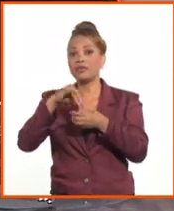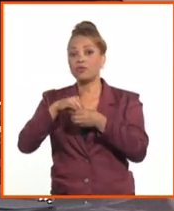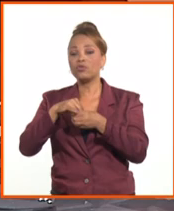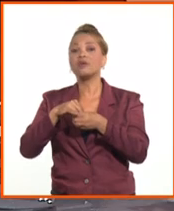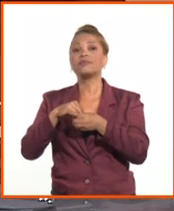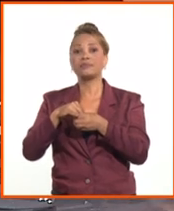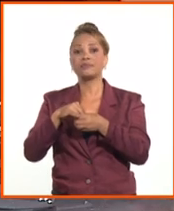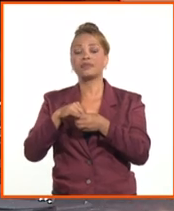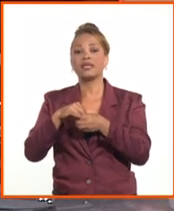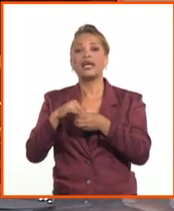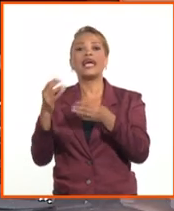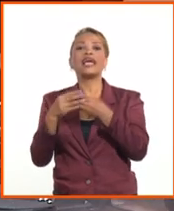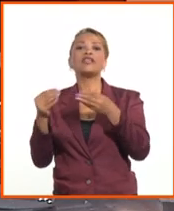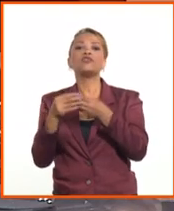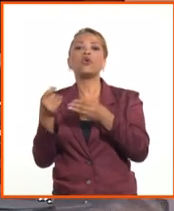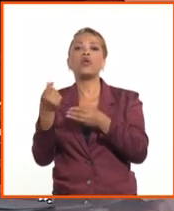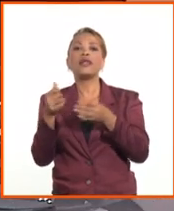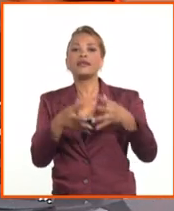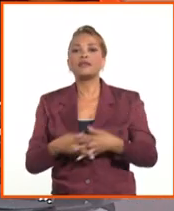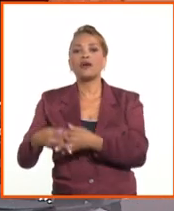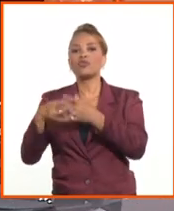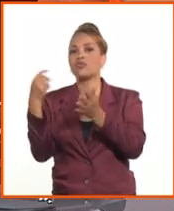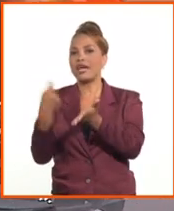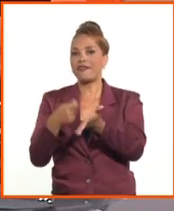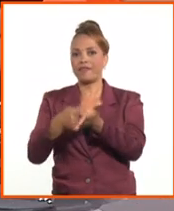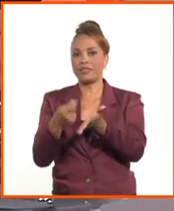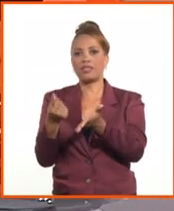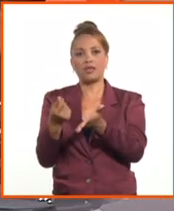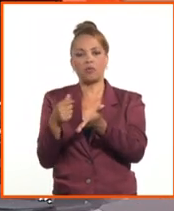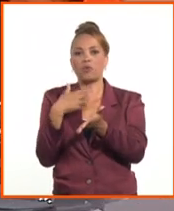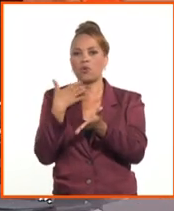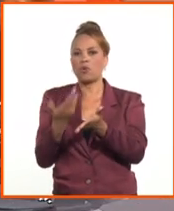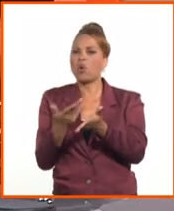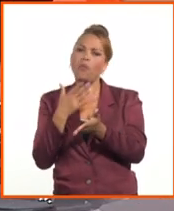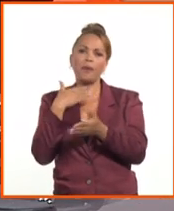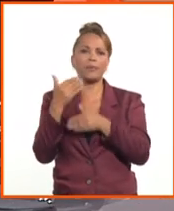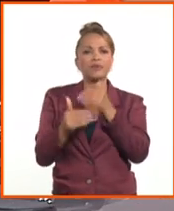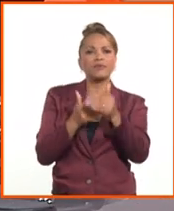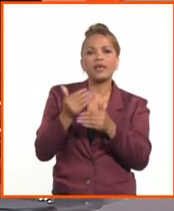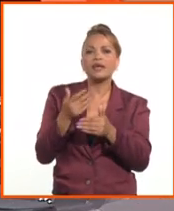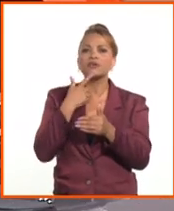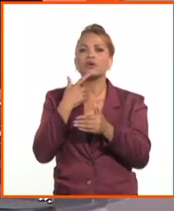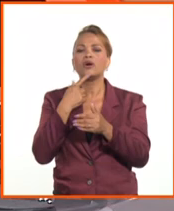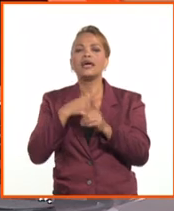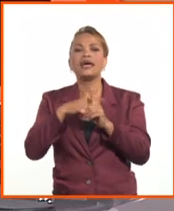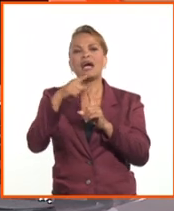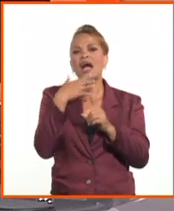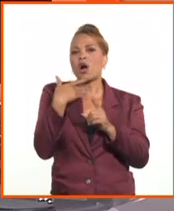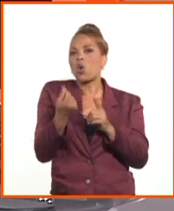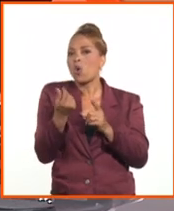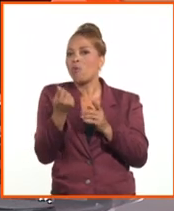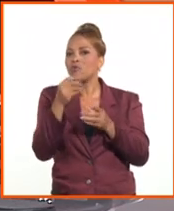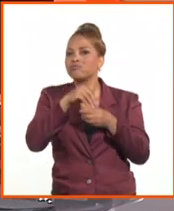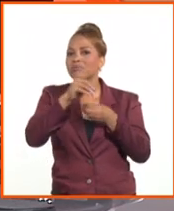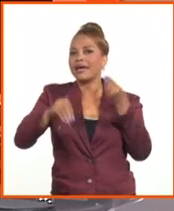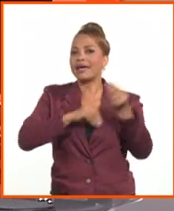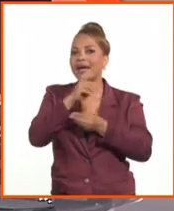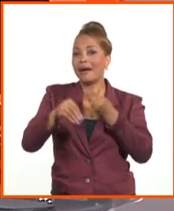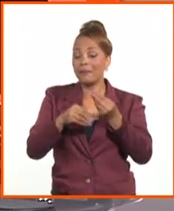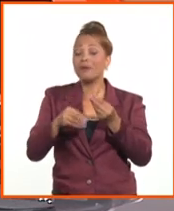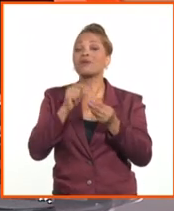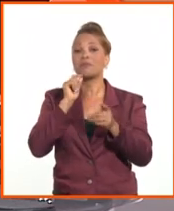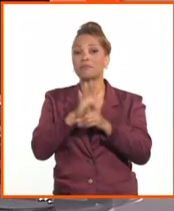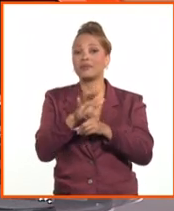norteamericano en efectivo, cómo será este proceso, cuál será la tasa de cambio con que comenzará este mercado